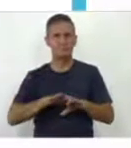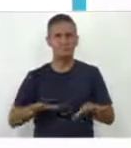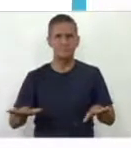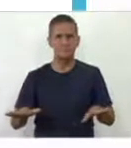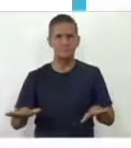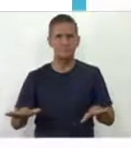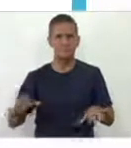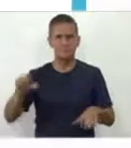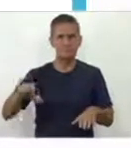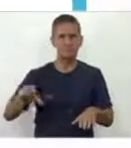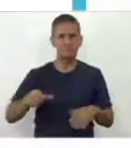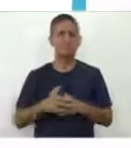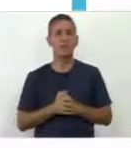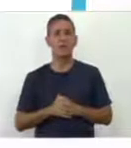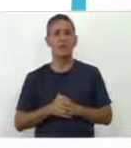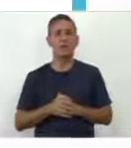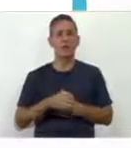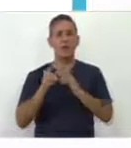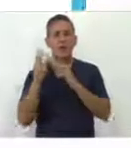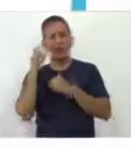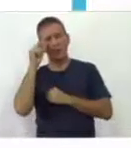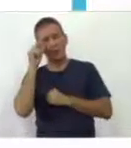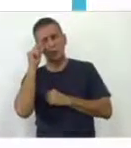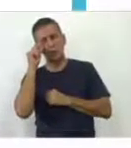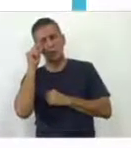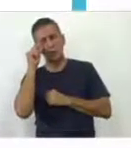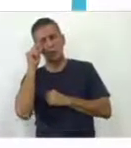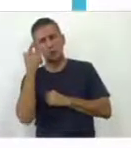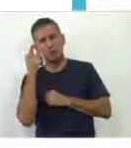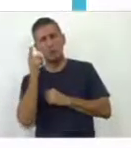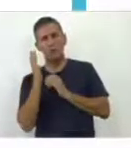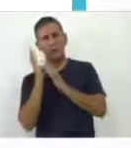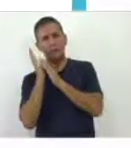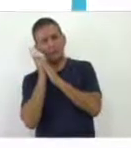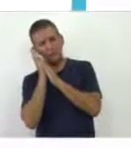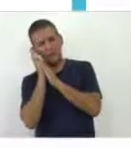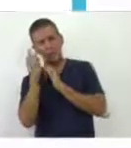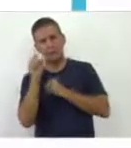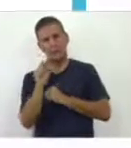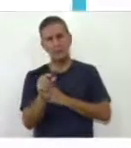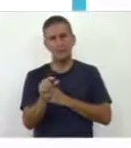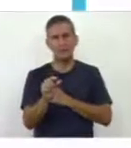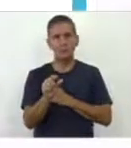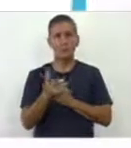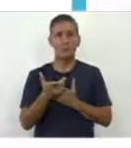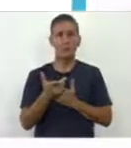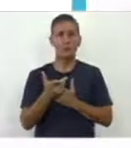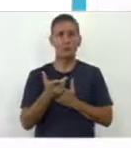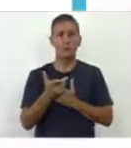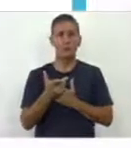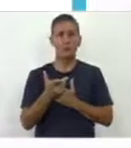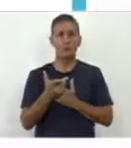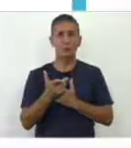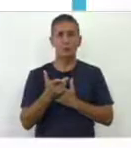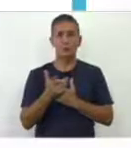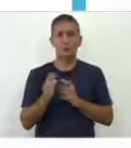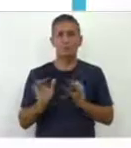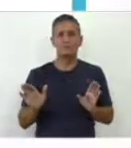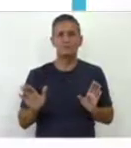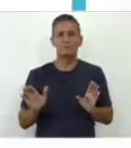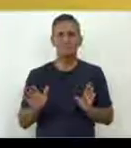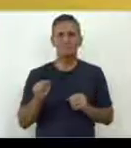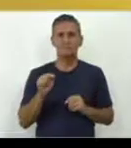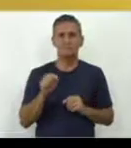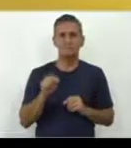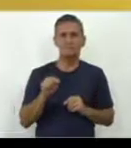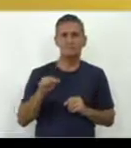menor la calidad del sueño. Y si usted duerme menos, descansa menos, y cuando está menos descansado, entonces